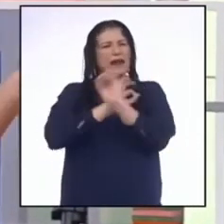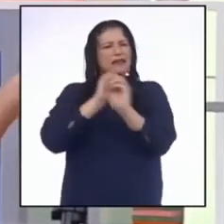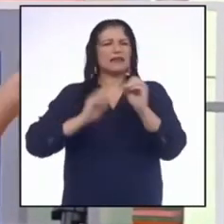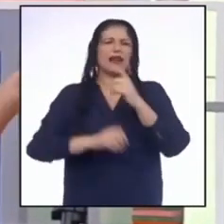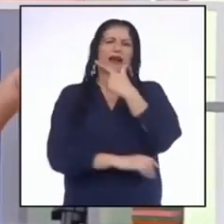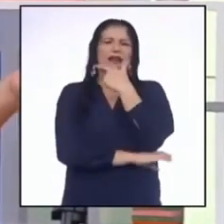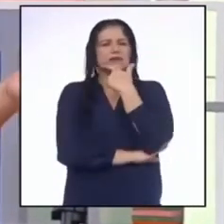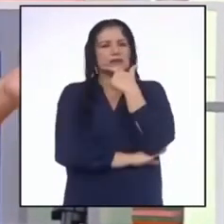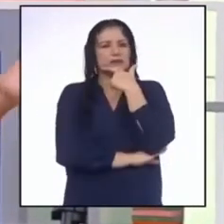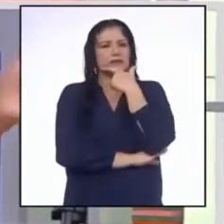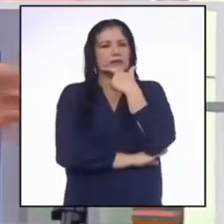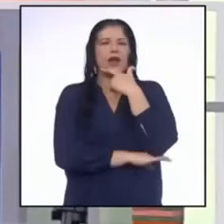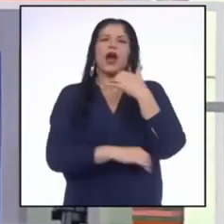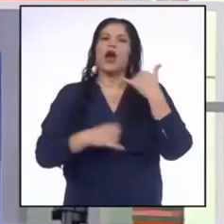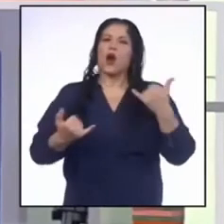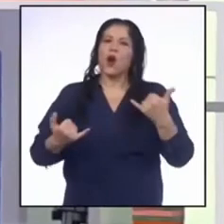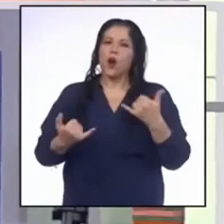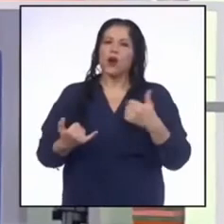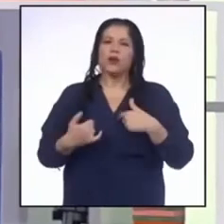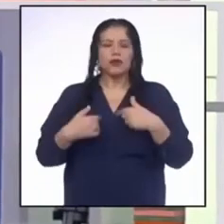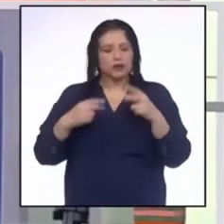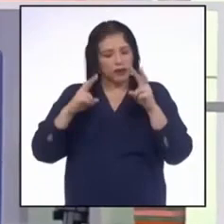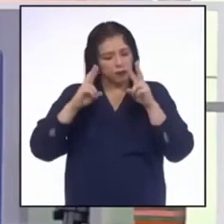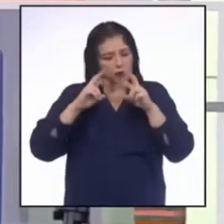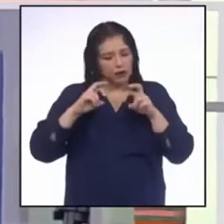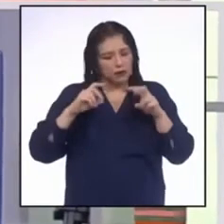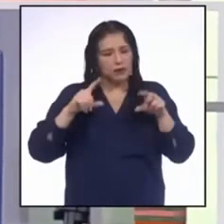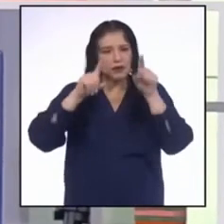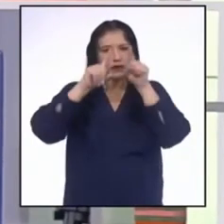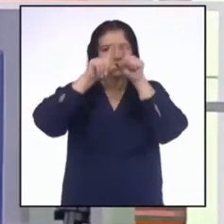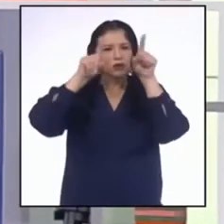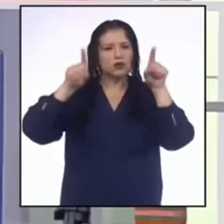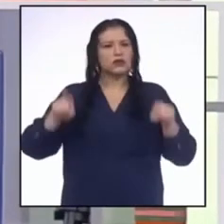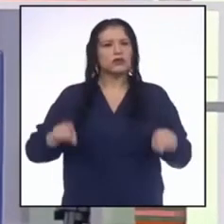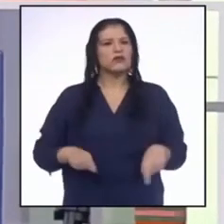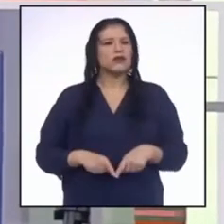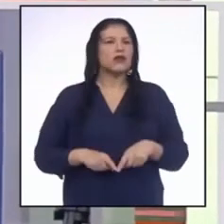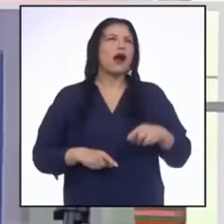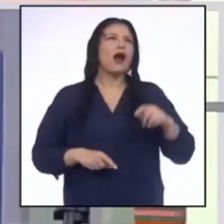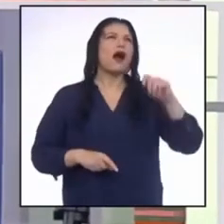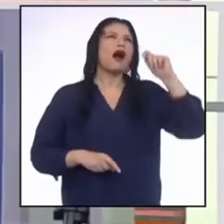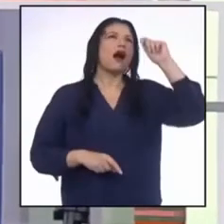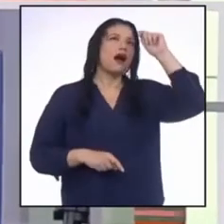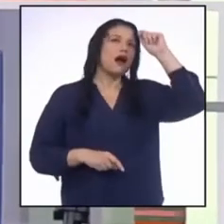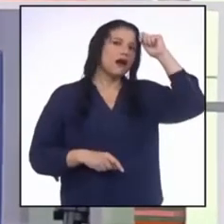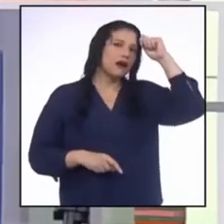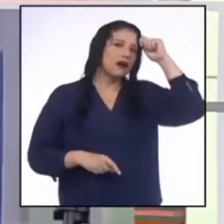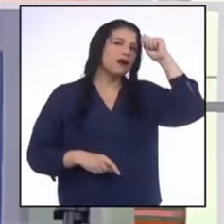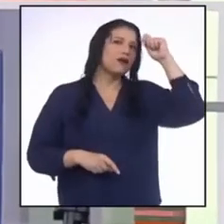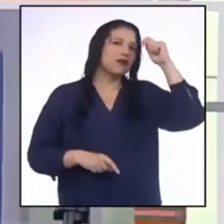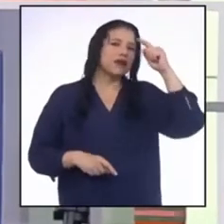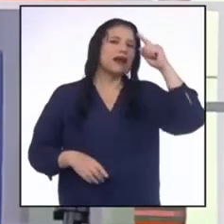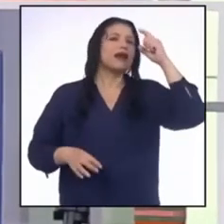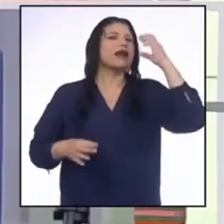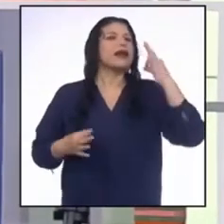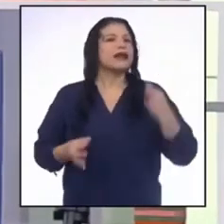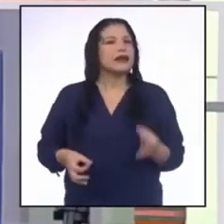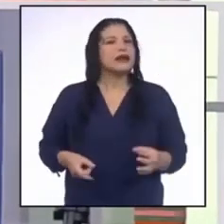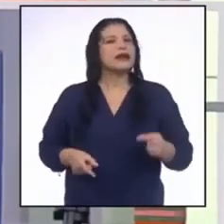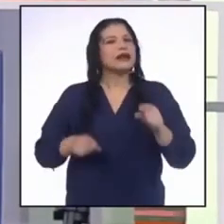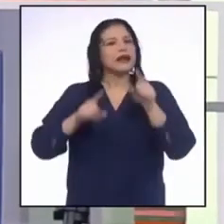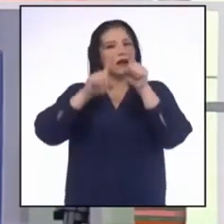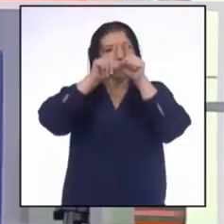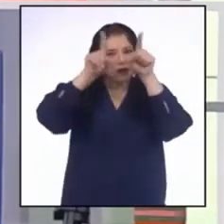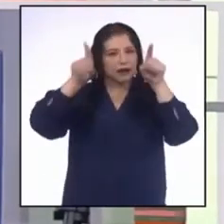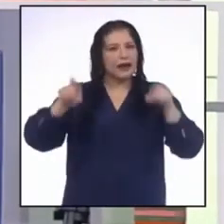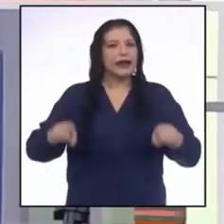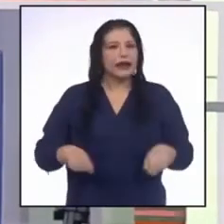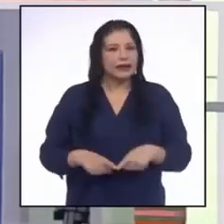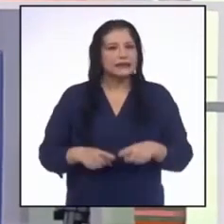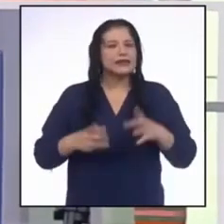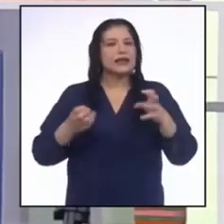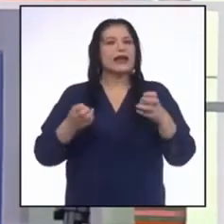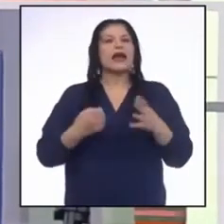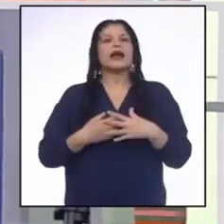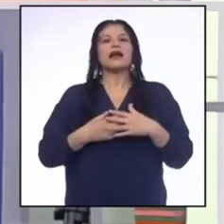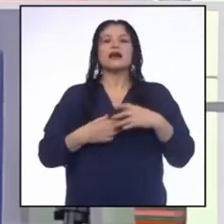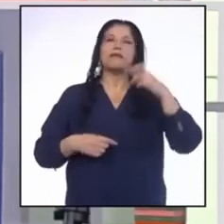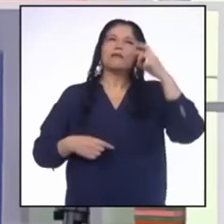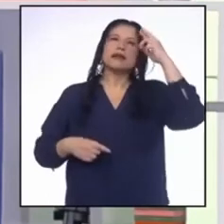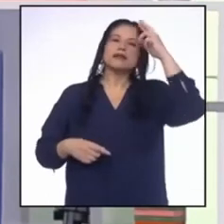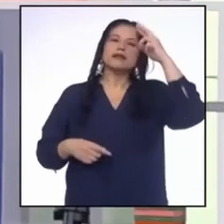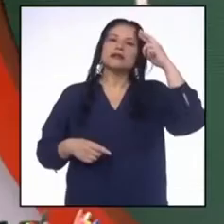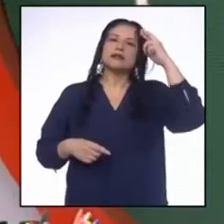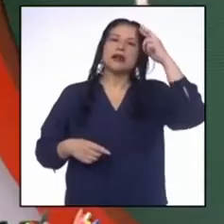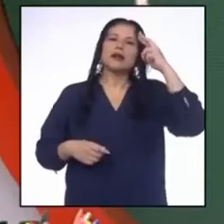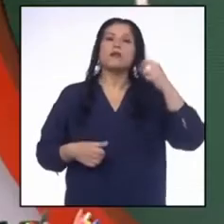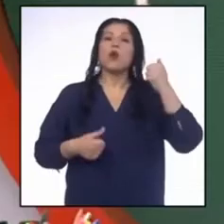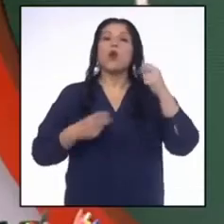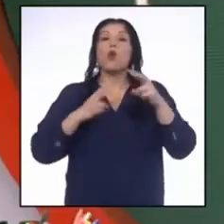Hoy, cuando estábamos revisando los afiches, la recordé. Y creo que ese afiche quería que reflexionáramos sobre el cuidado que hay que